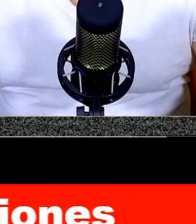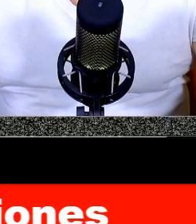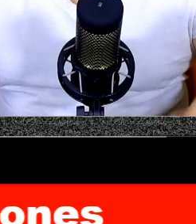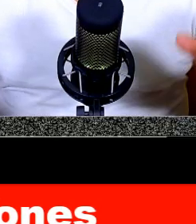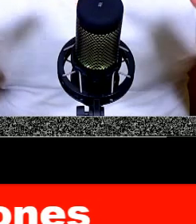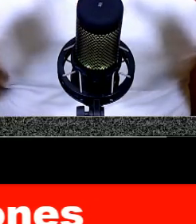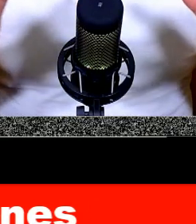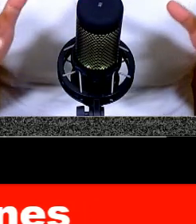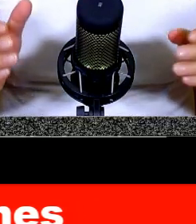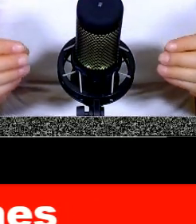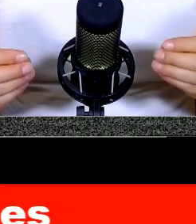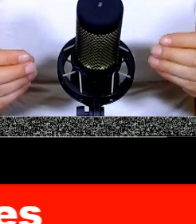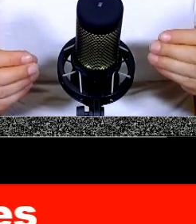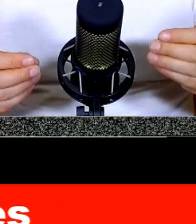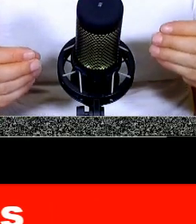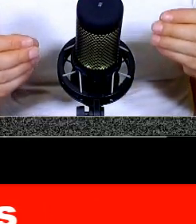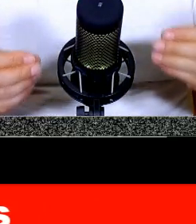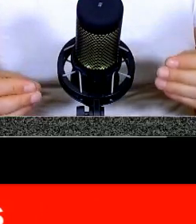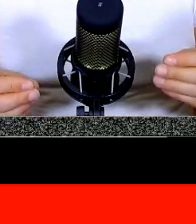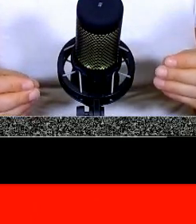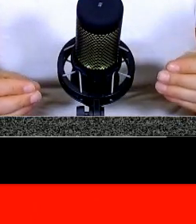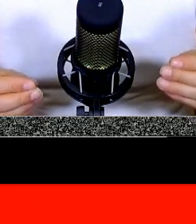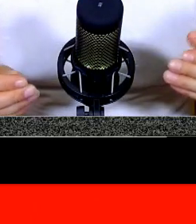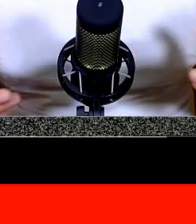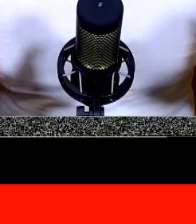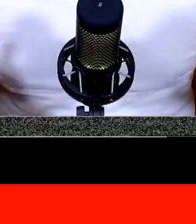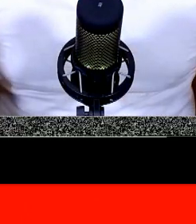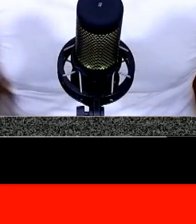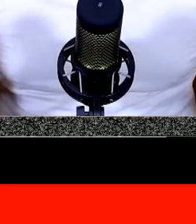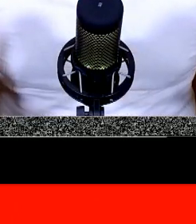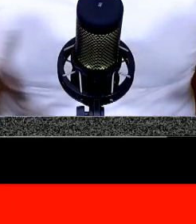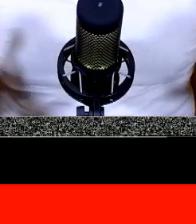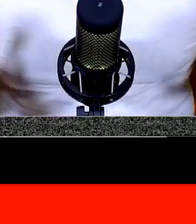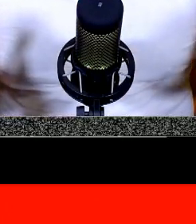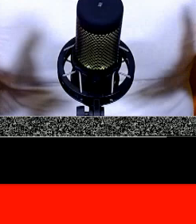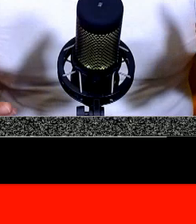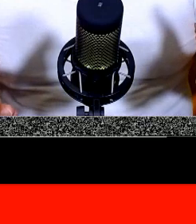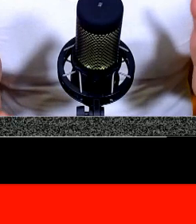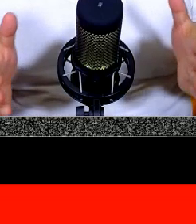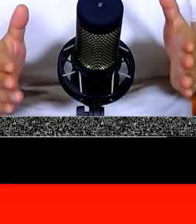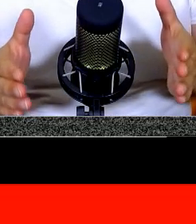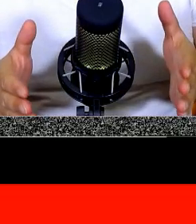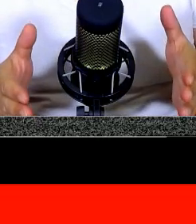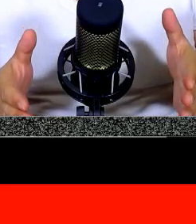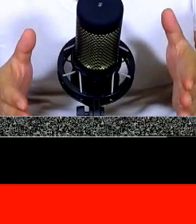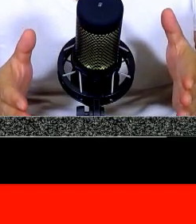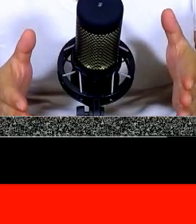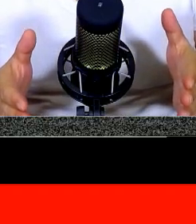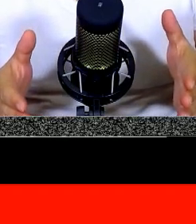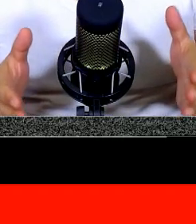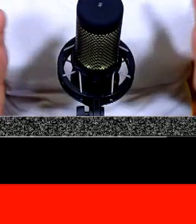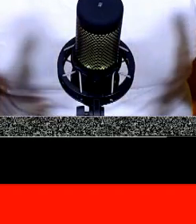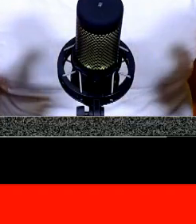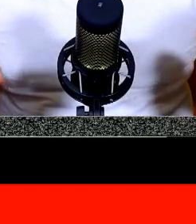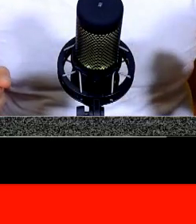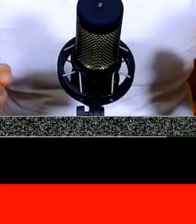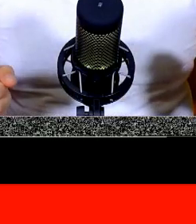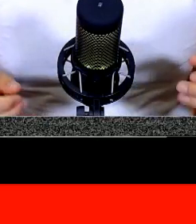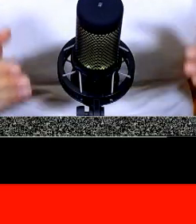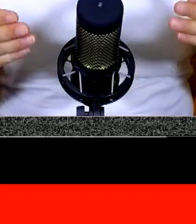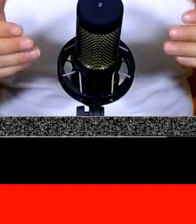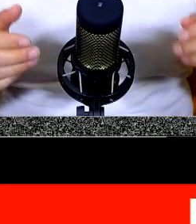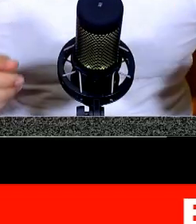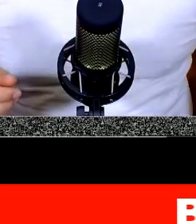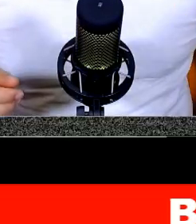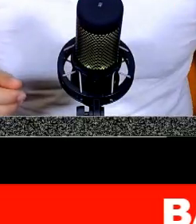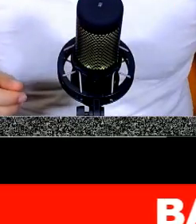Pues el presidente de la república habló sobre la entrega de ciento cincuenta mil pesos a Martín Jesús López Obrador,